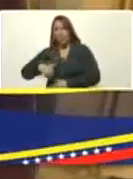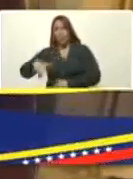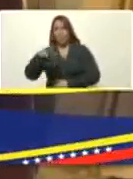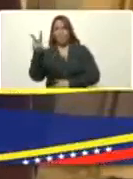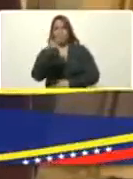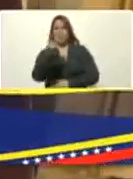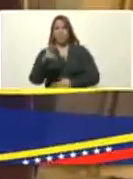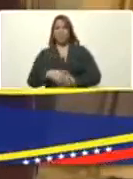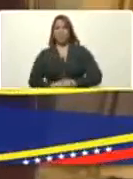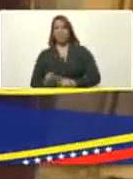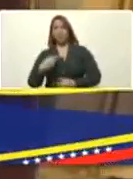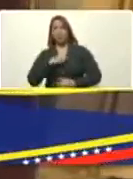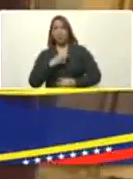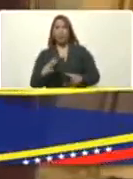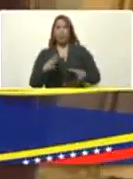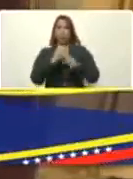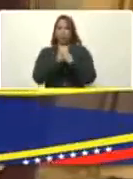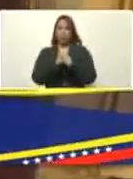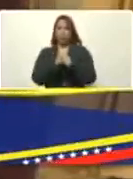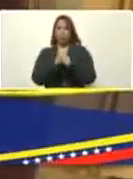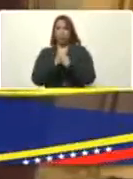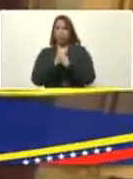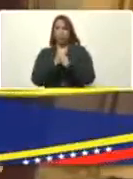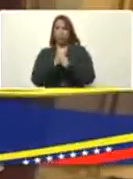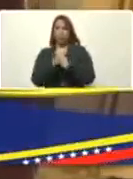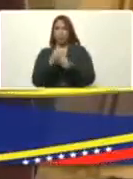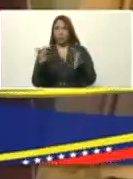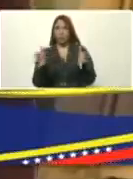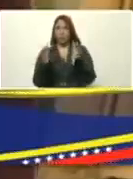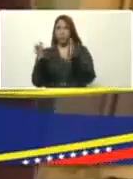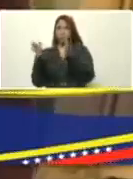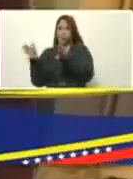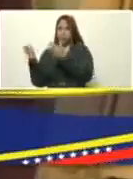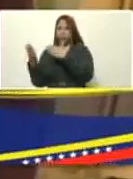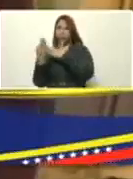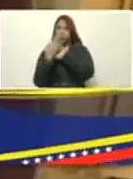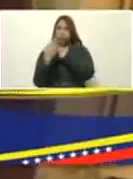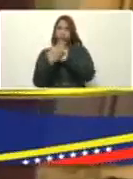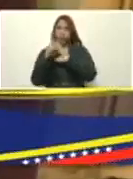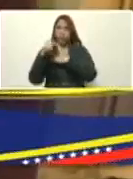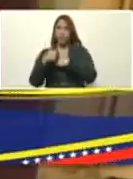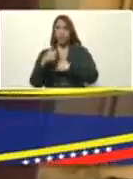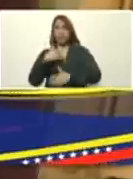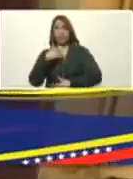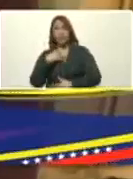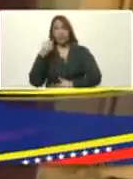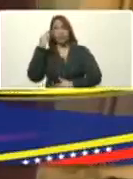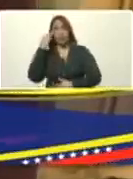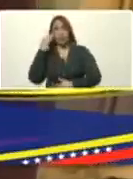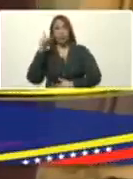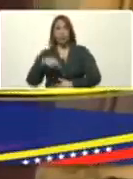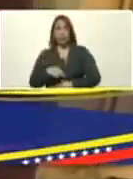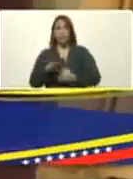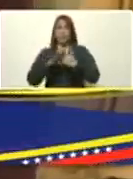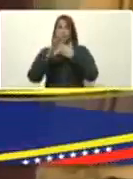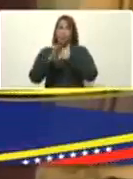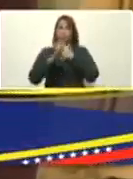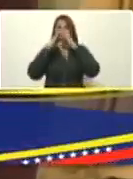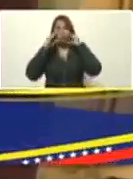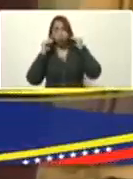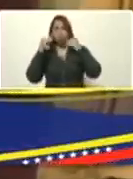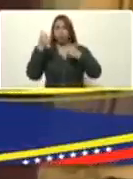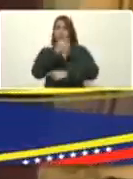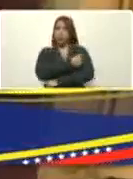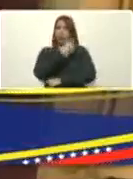Venezuela nuestra confianza. Un exhorto al autocuido, al sentido común, a vacunarse, a prevenirse, distanciamiento, tapabocas,